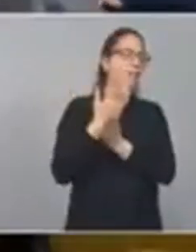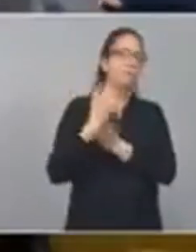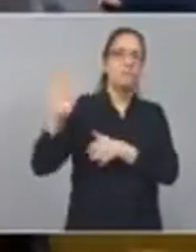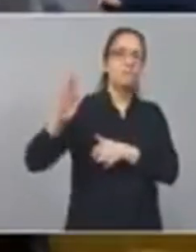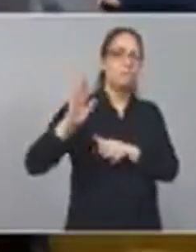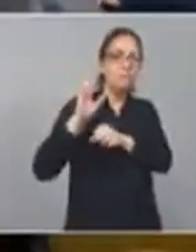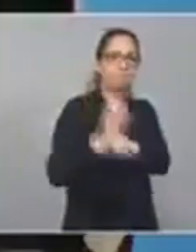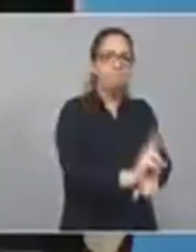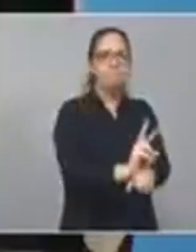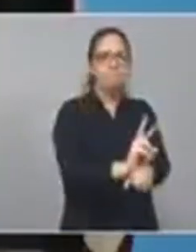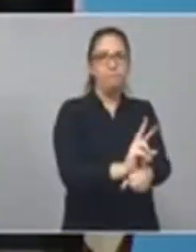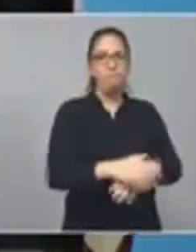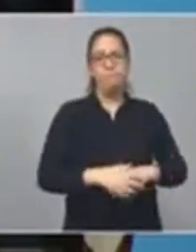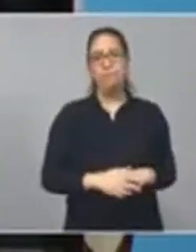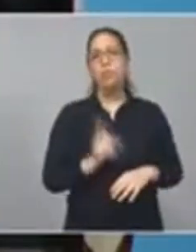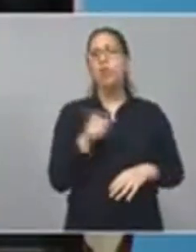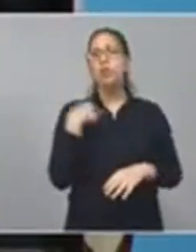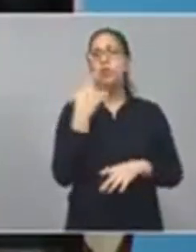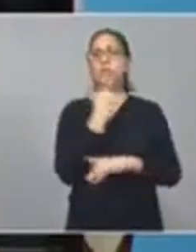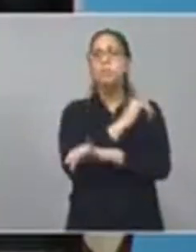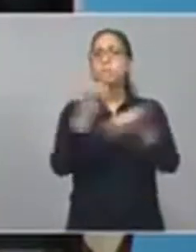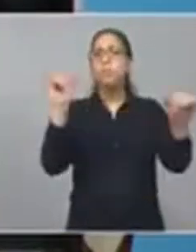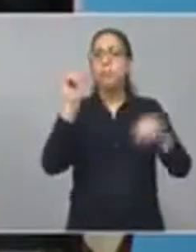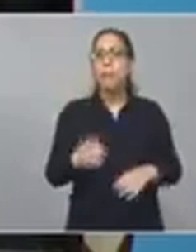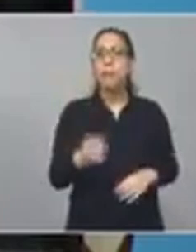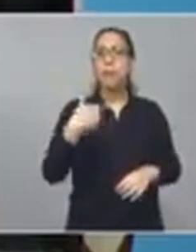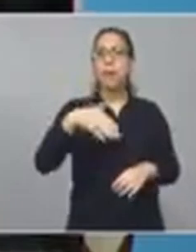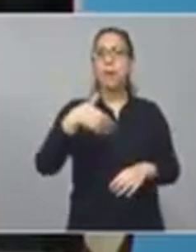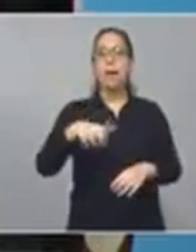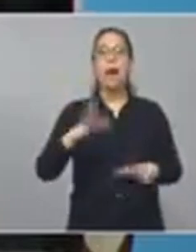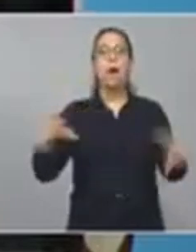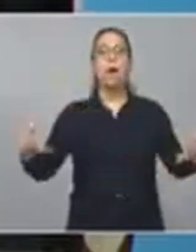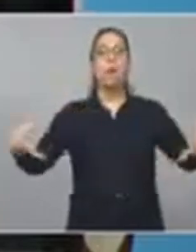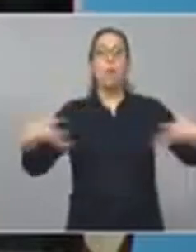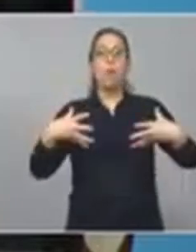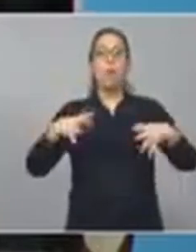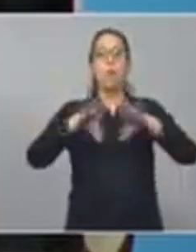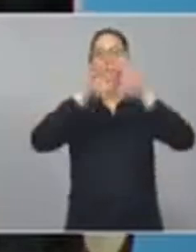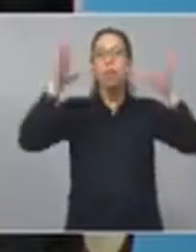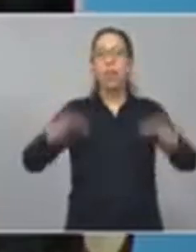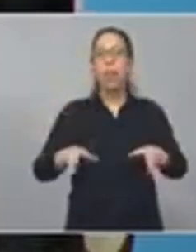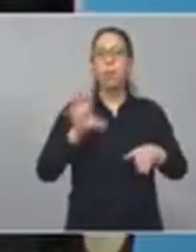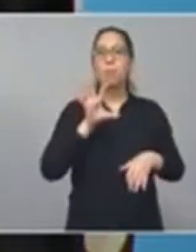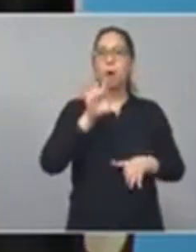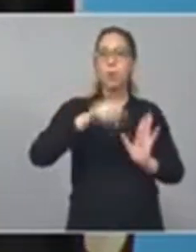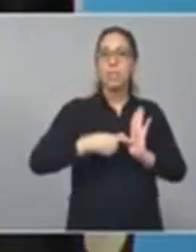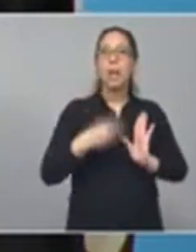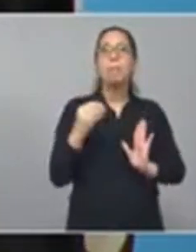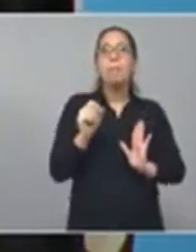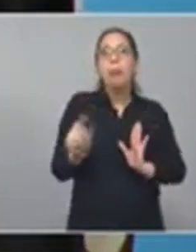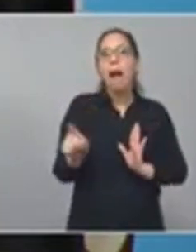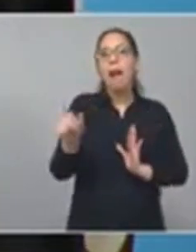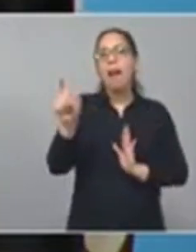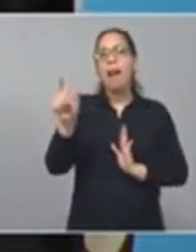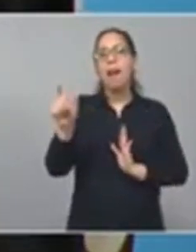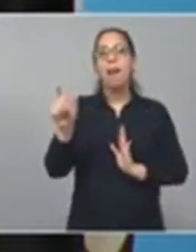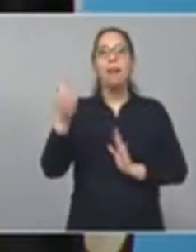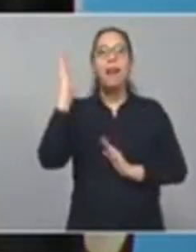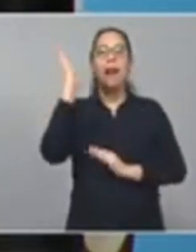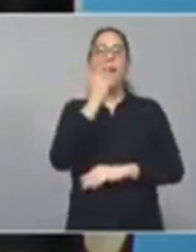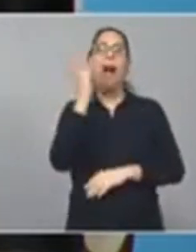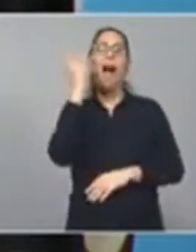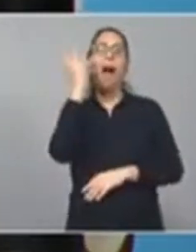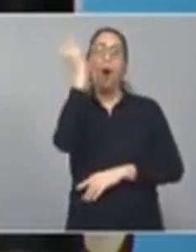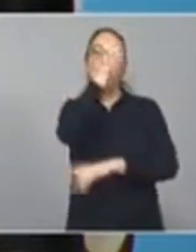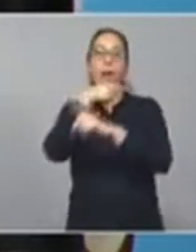anunciábamos que vamos a crear una unidad provincial para que las abuelas de Plaza de Mayo